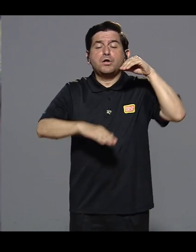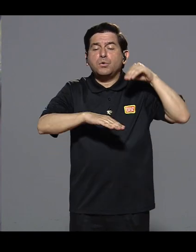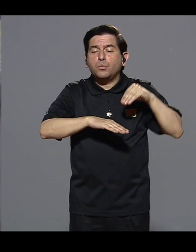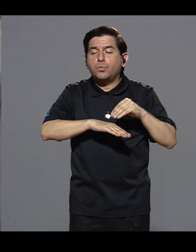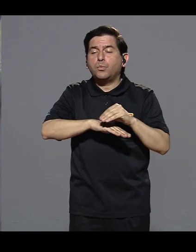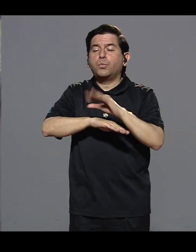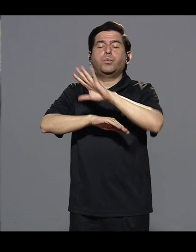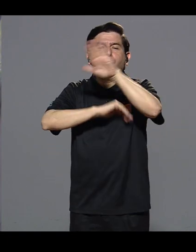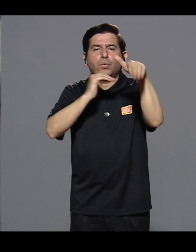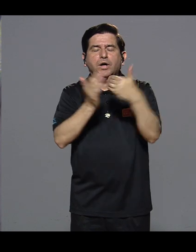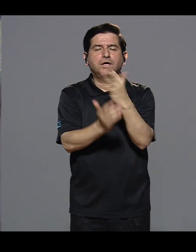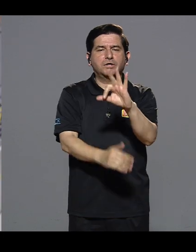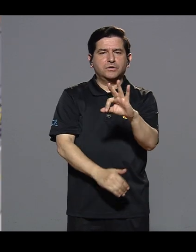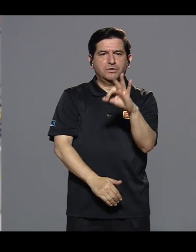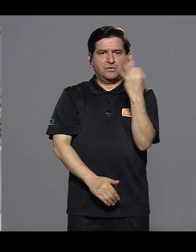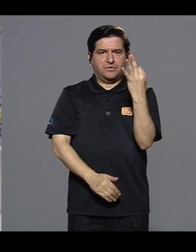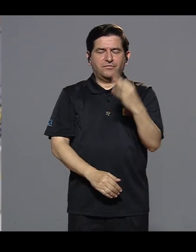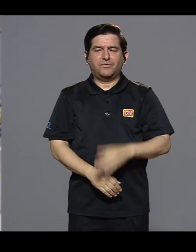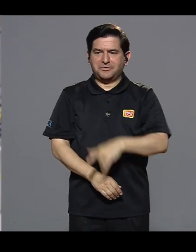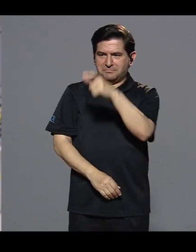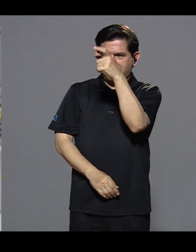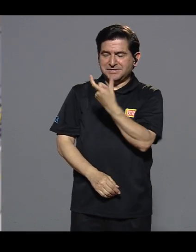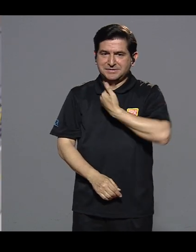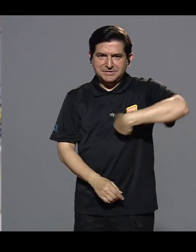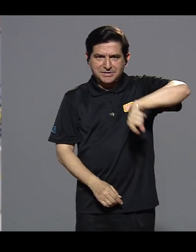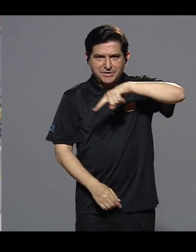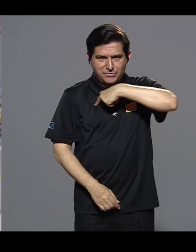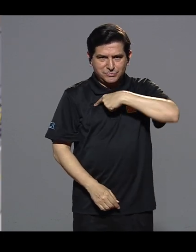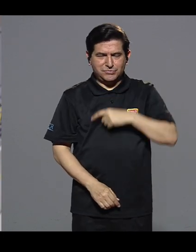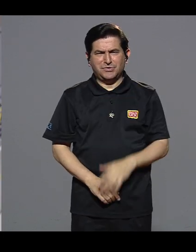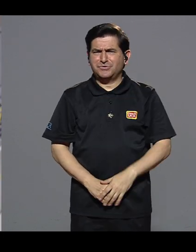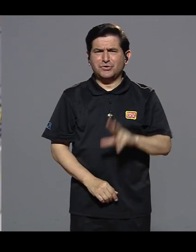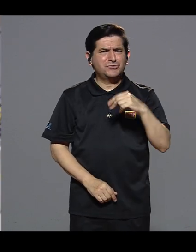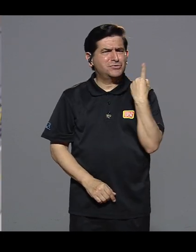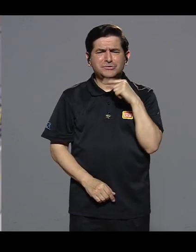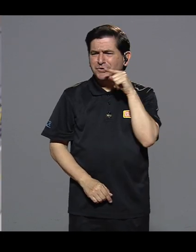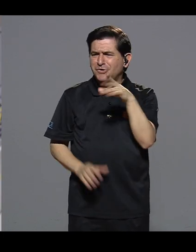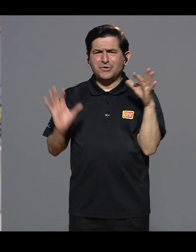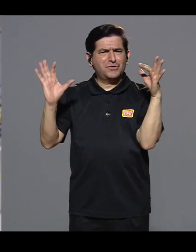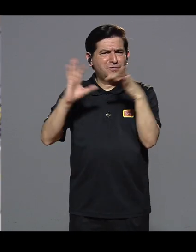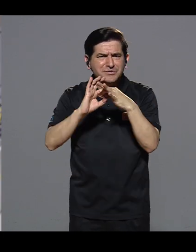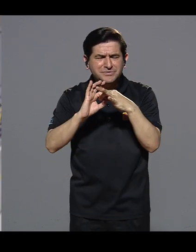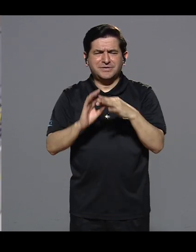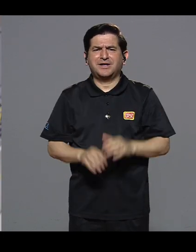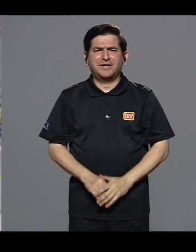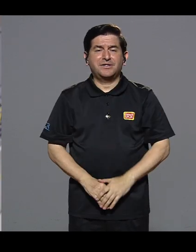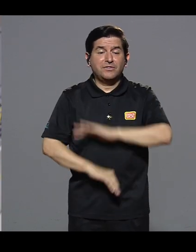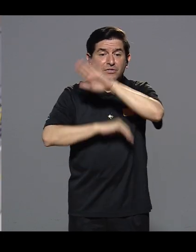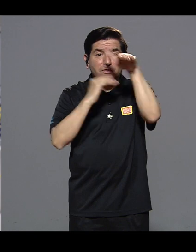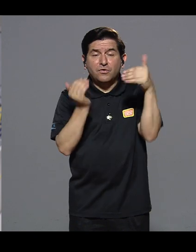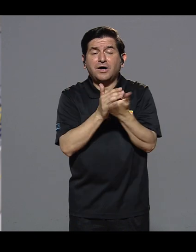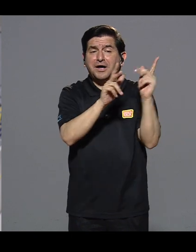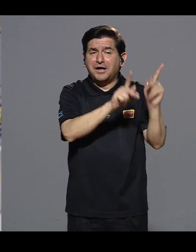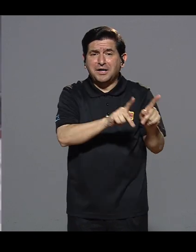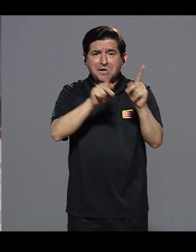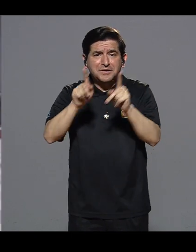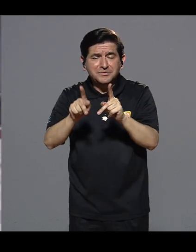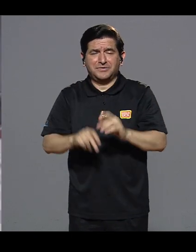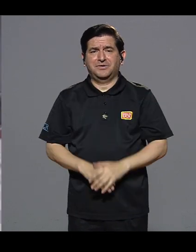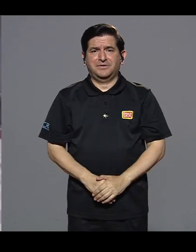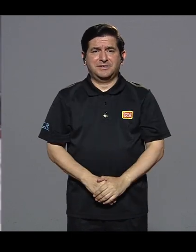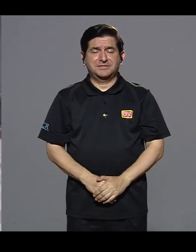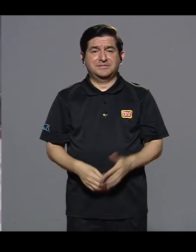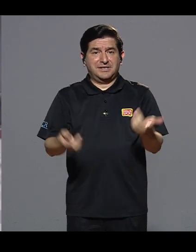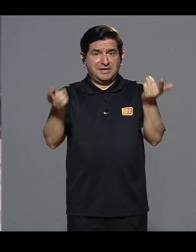y ha influido en toda la forma de ser de nosotros, no solo con respecto a él, sino con respecto